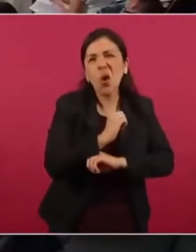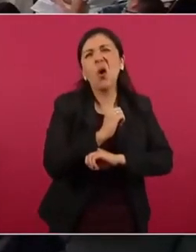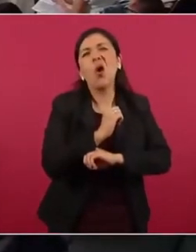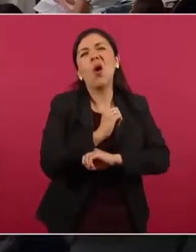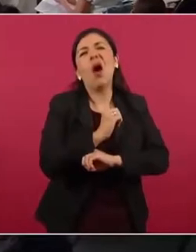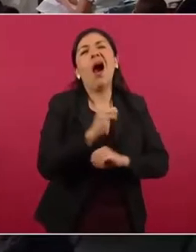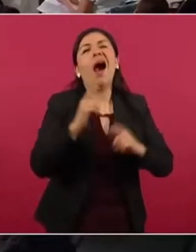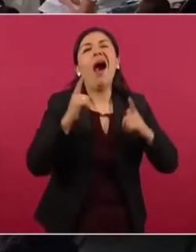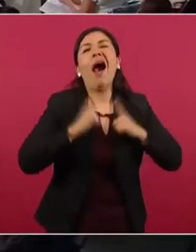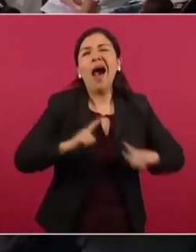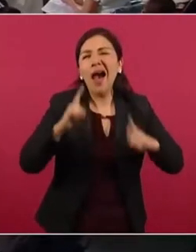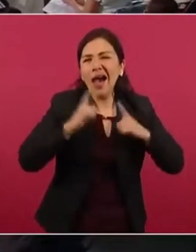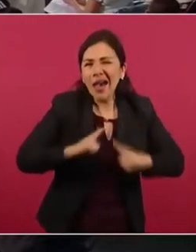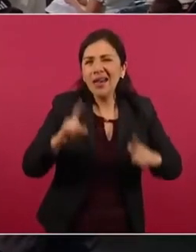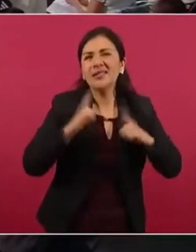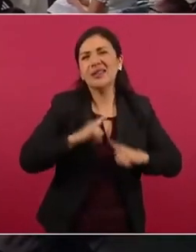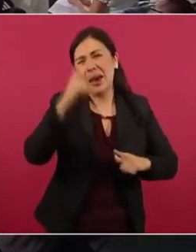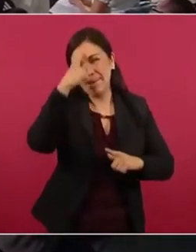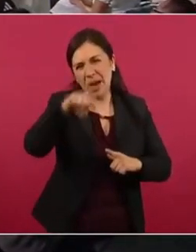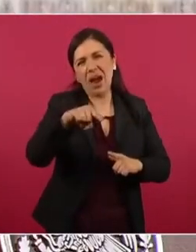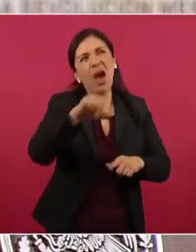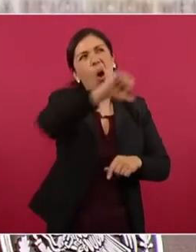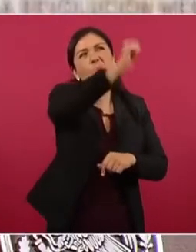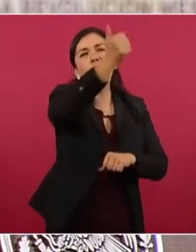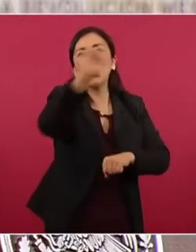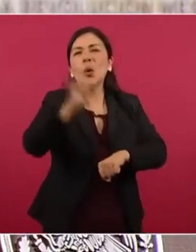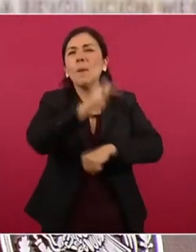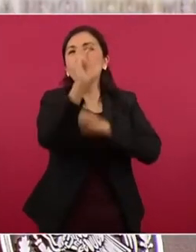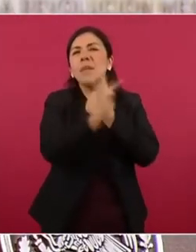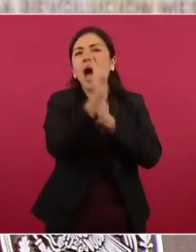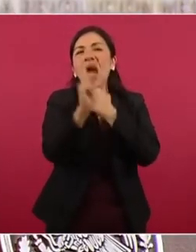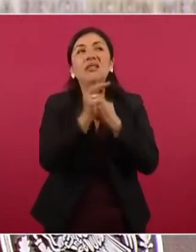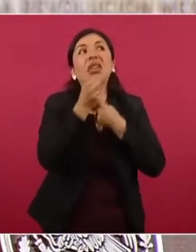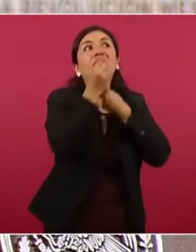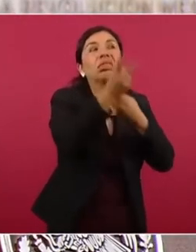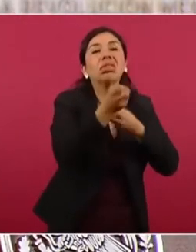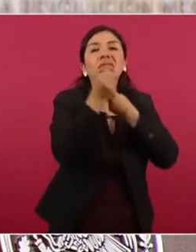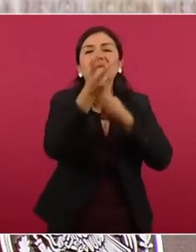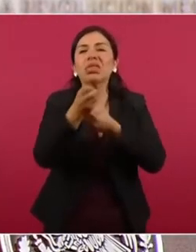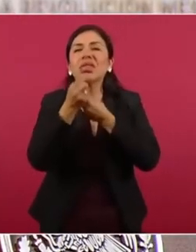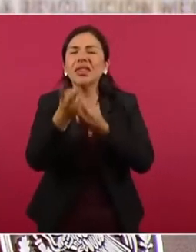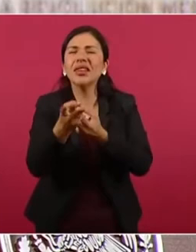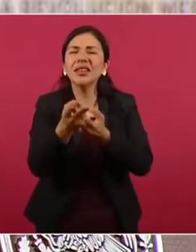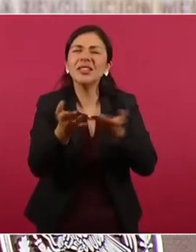agencias del extranjero, que ya no desgasten